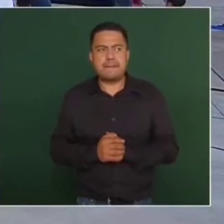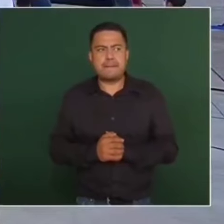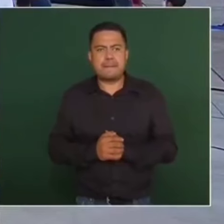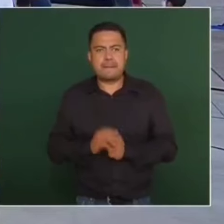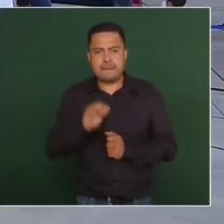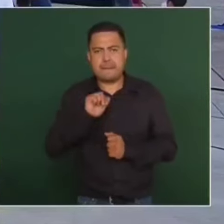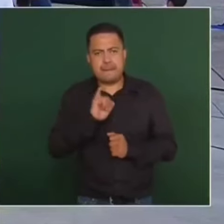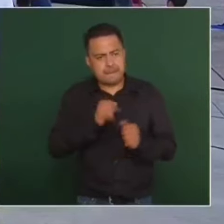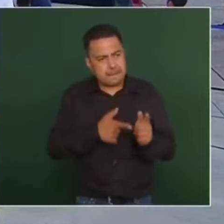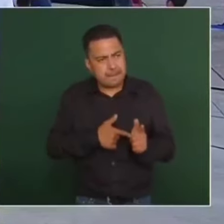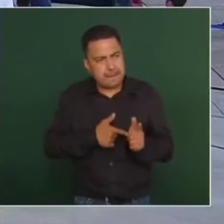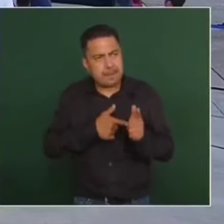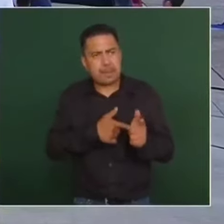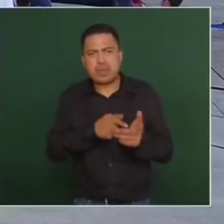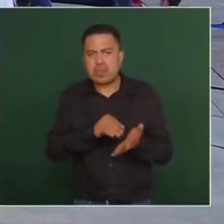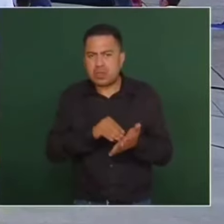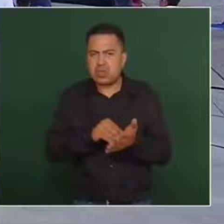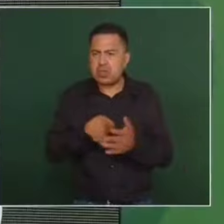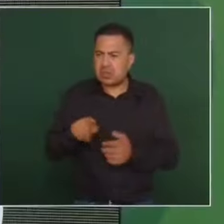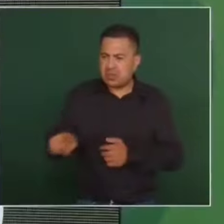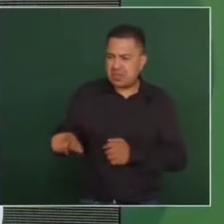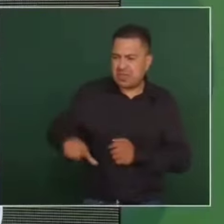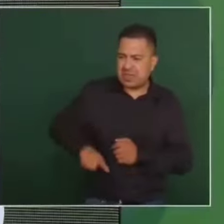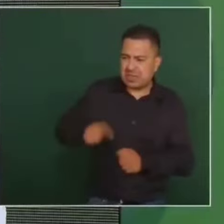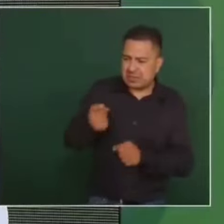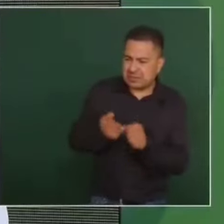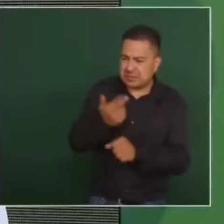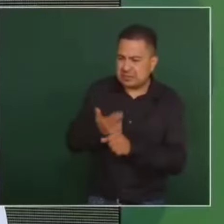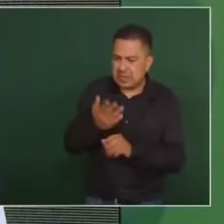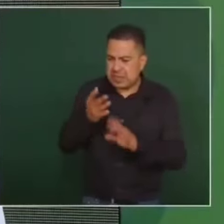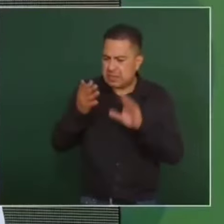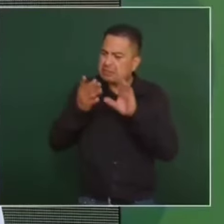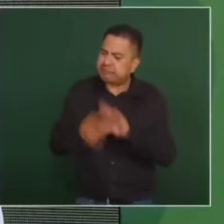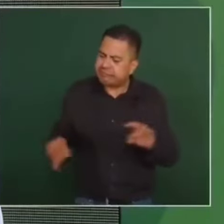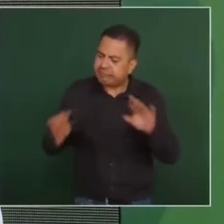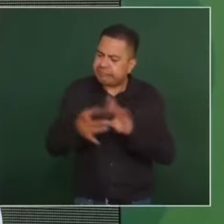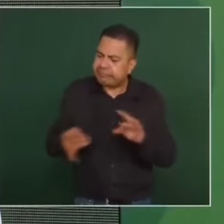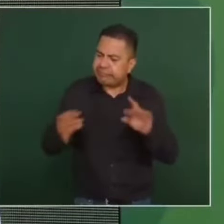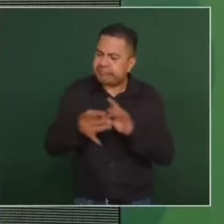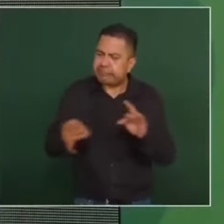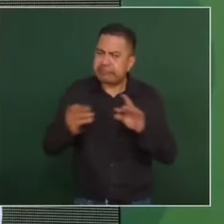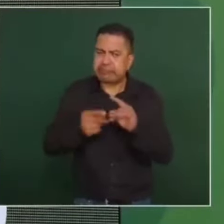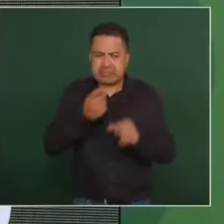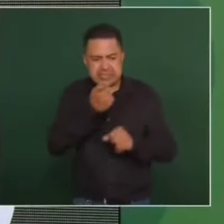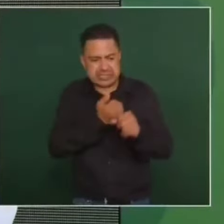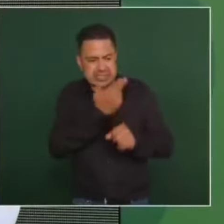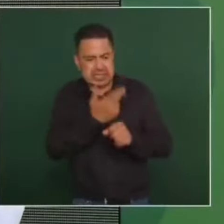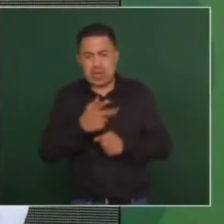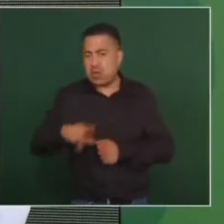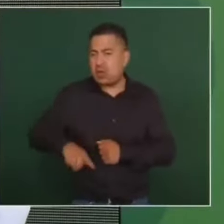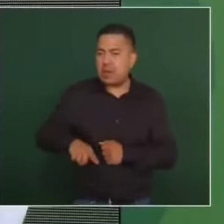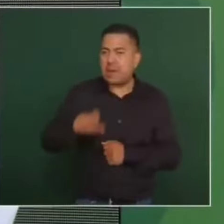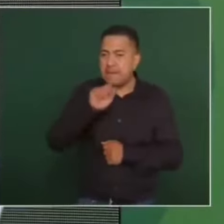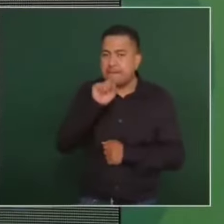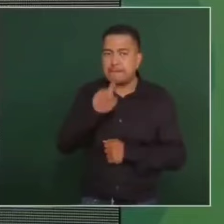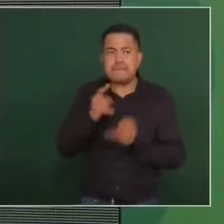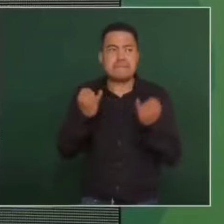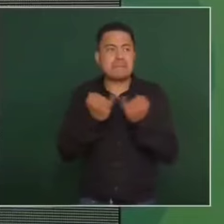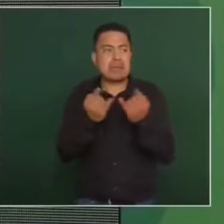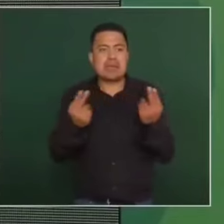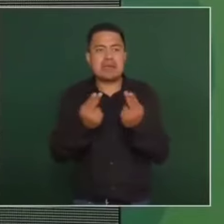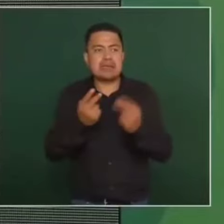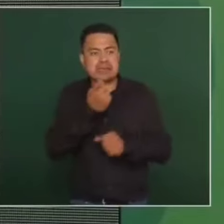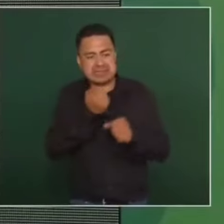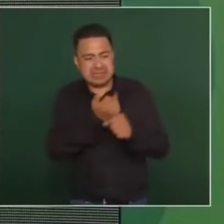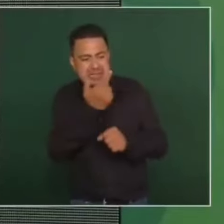Que sigan hablando en gobernación, que les explique la secretaria de Gobernación, también si es necesario la